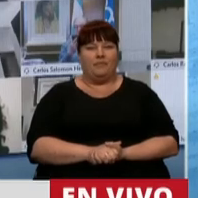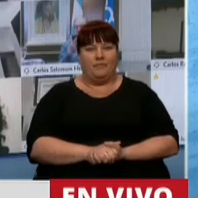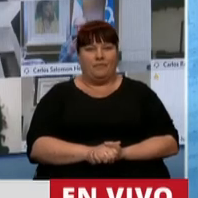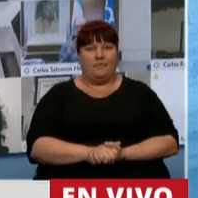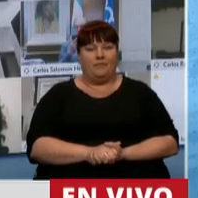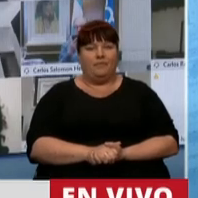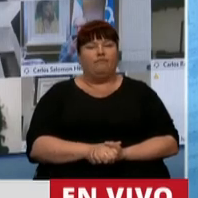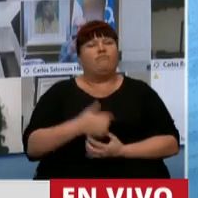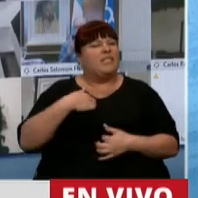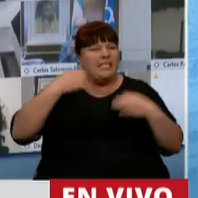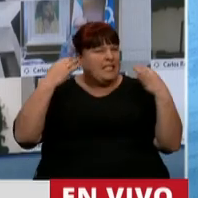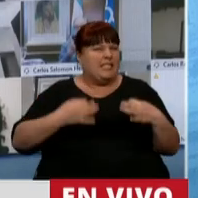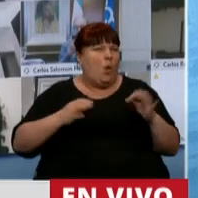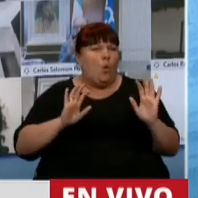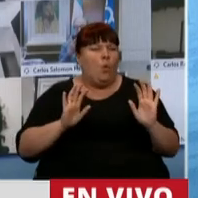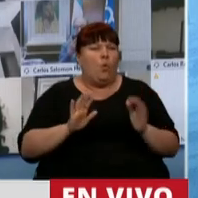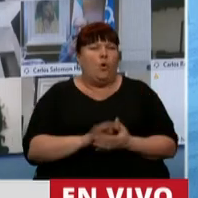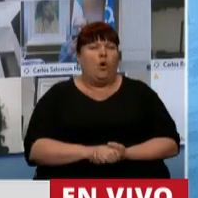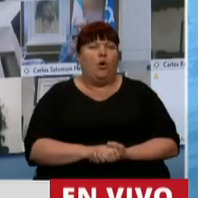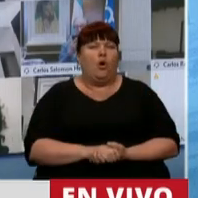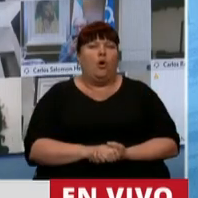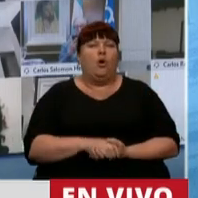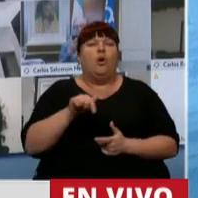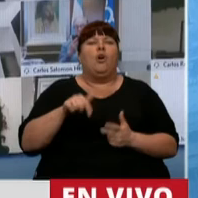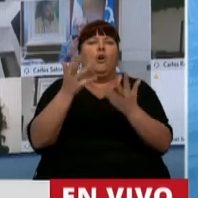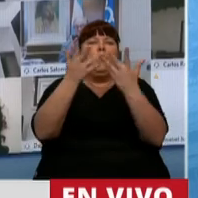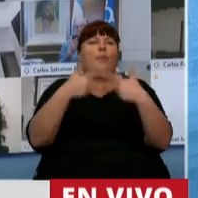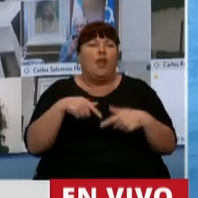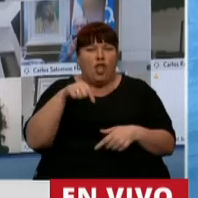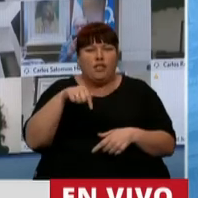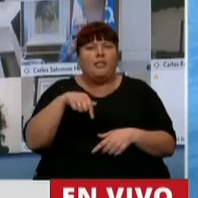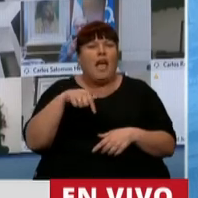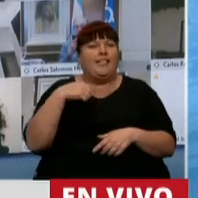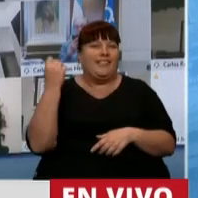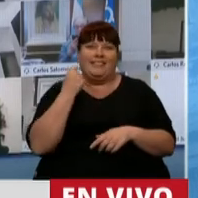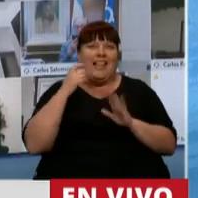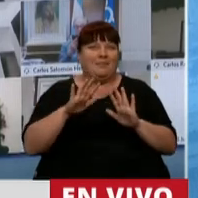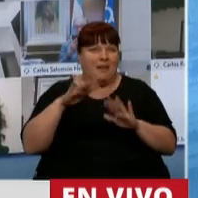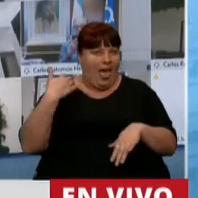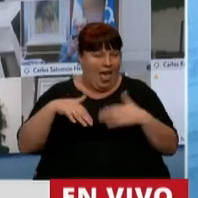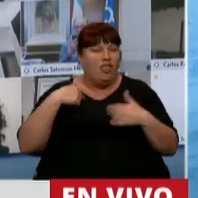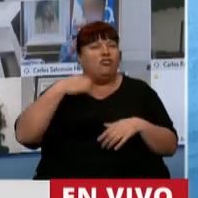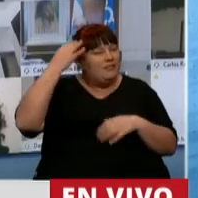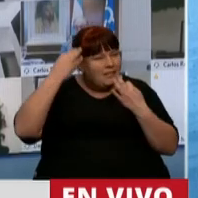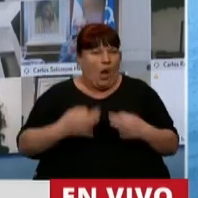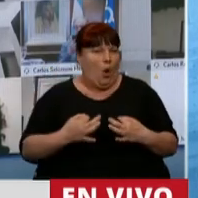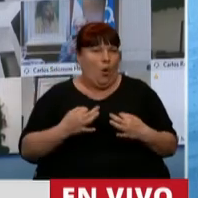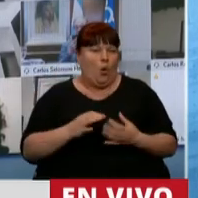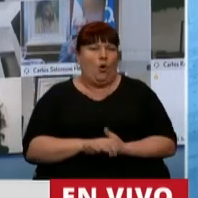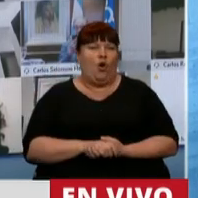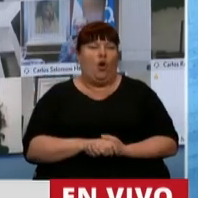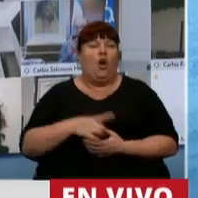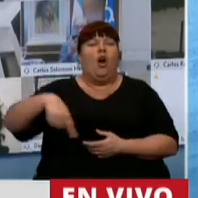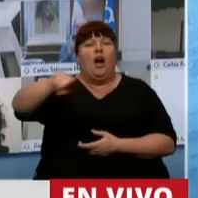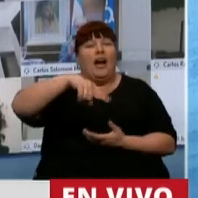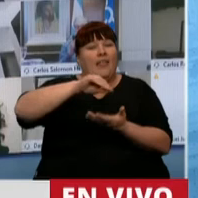estoy convencido que este es un proyecto muy esperado estoy convencido que los